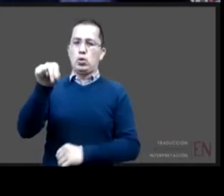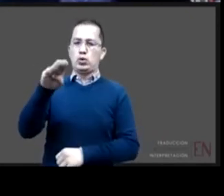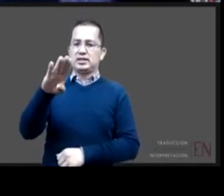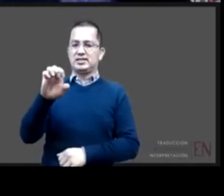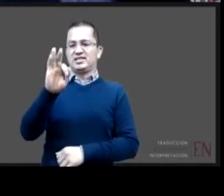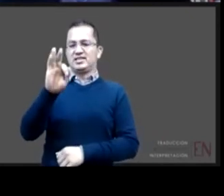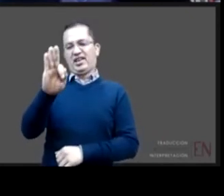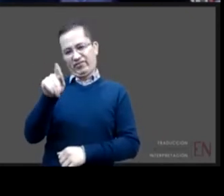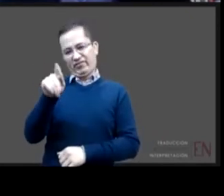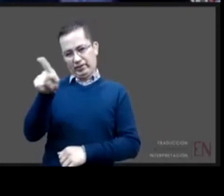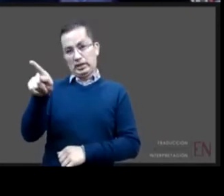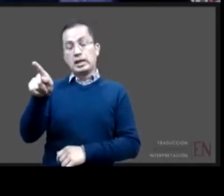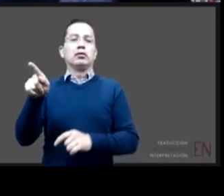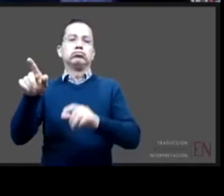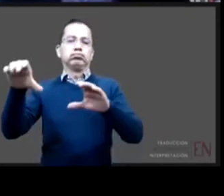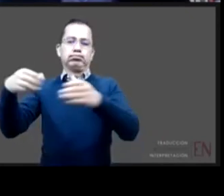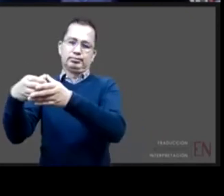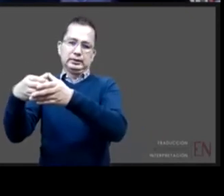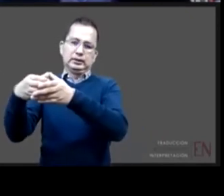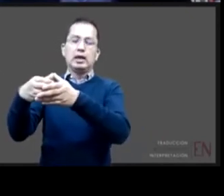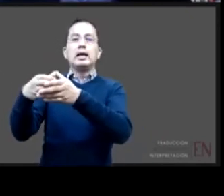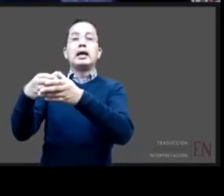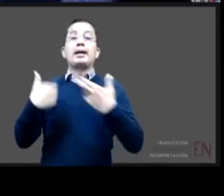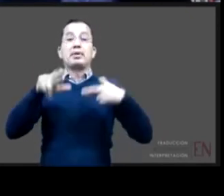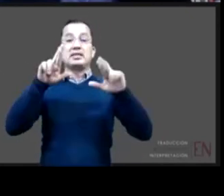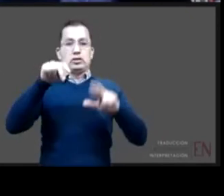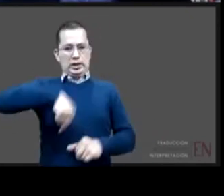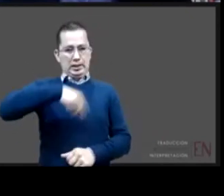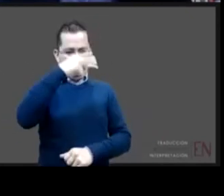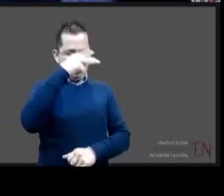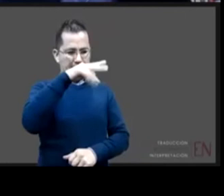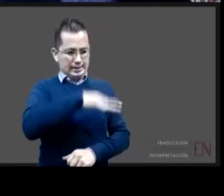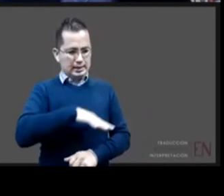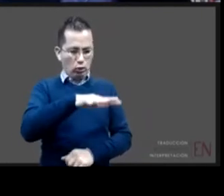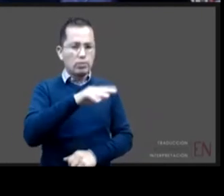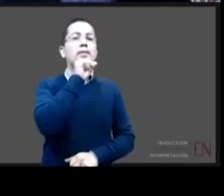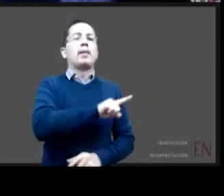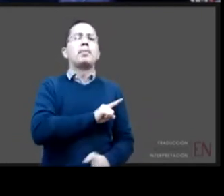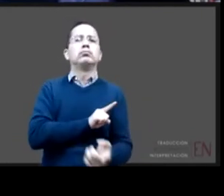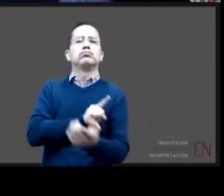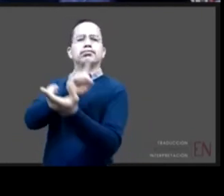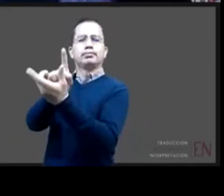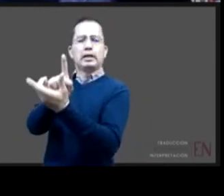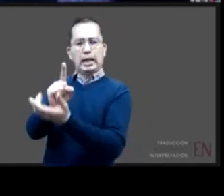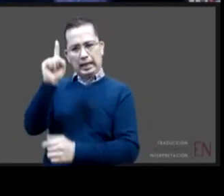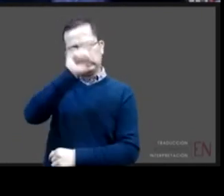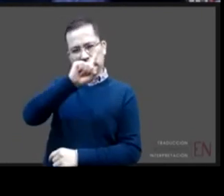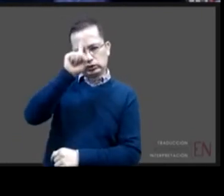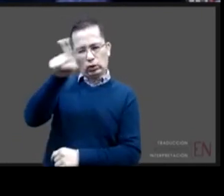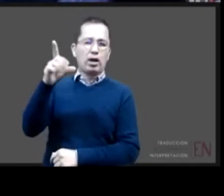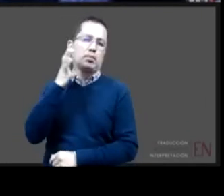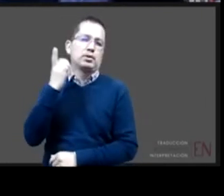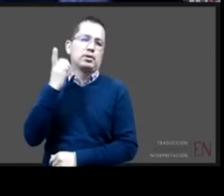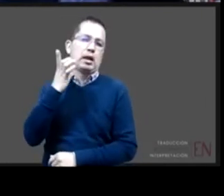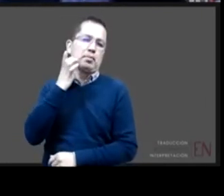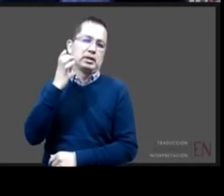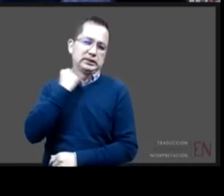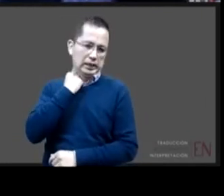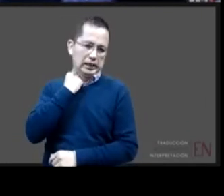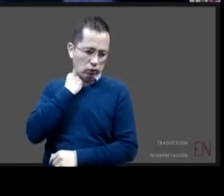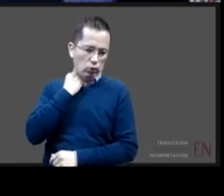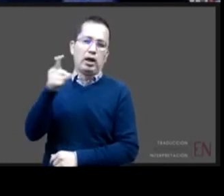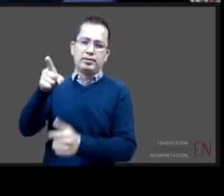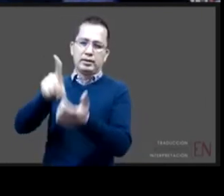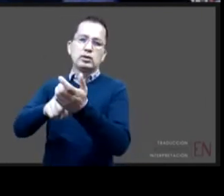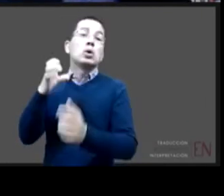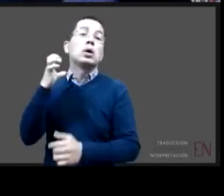UNICEF en México ha sido también asesora parlamentaria en consultoría jurídica en el Senado de la República es